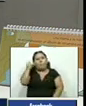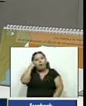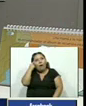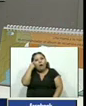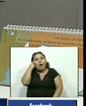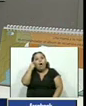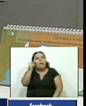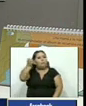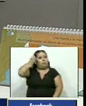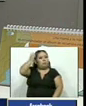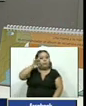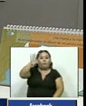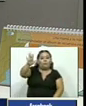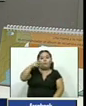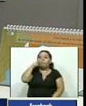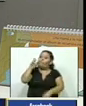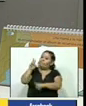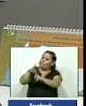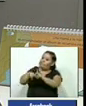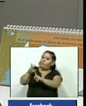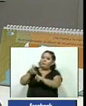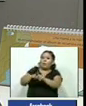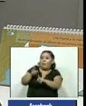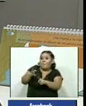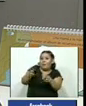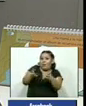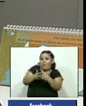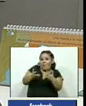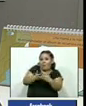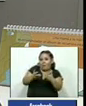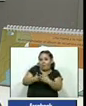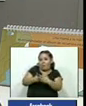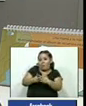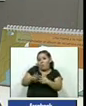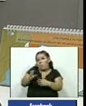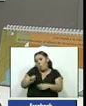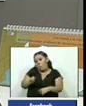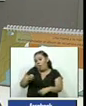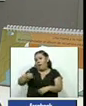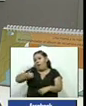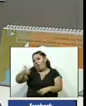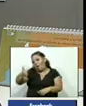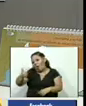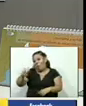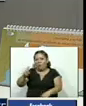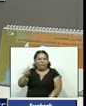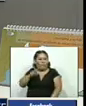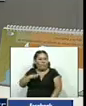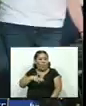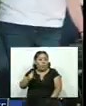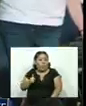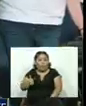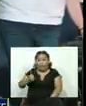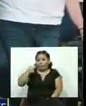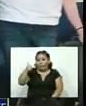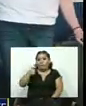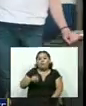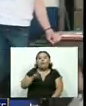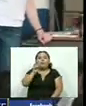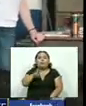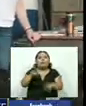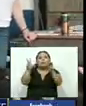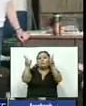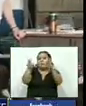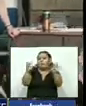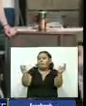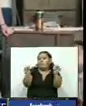dar sus puntos de vista y son calificados por los mismos compañeros con un like o un no me gusta o un me encanta El contenido de